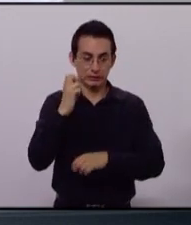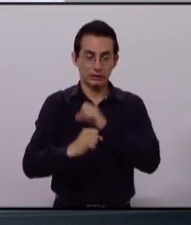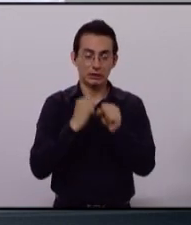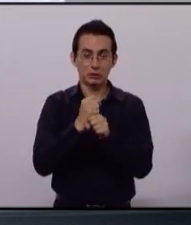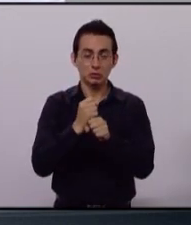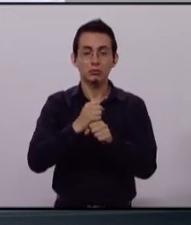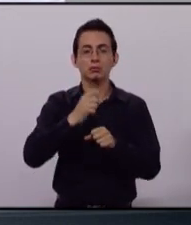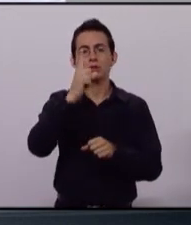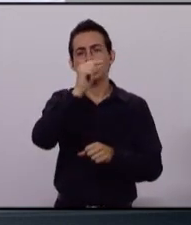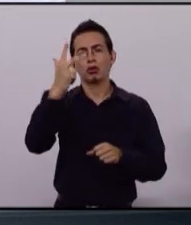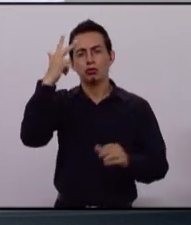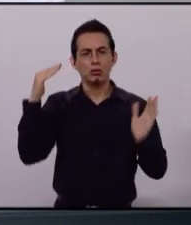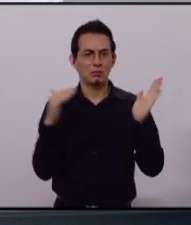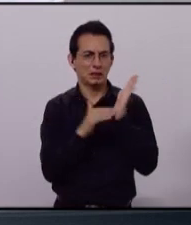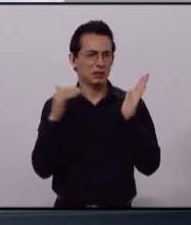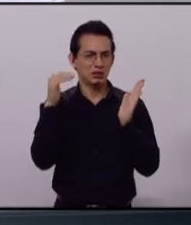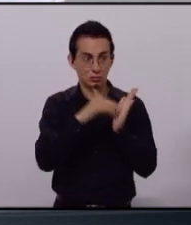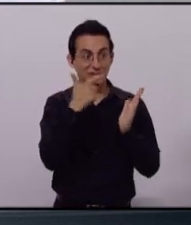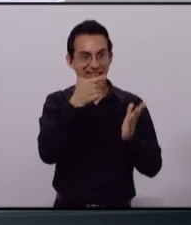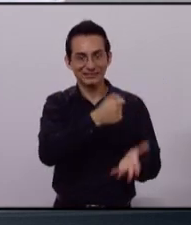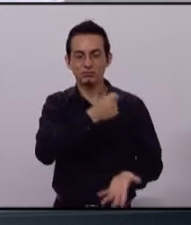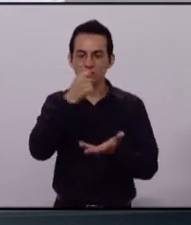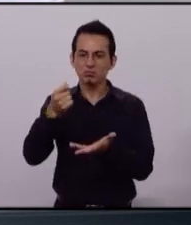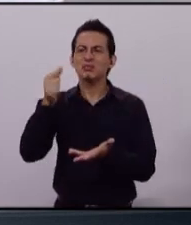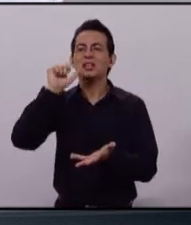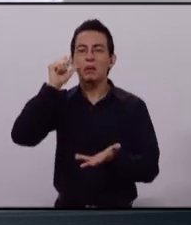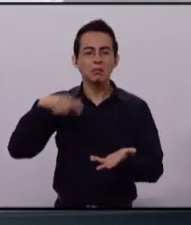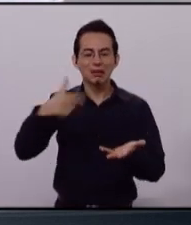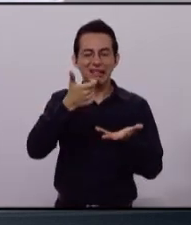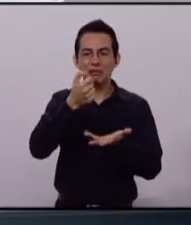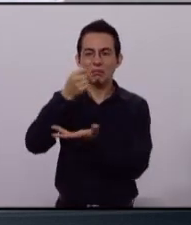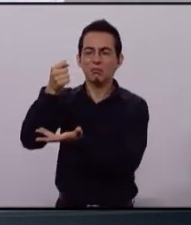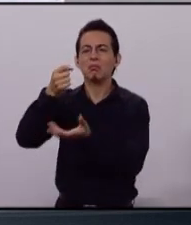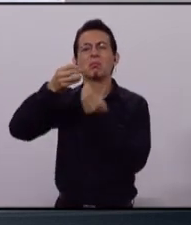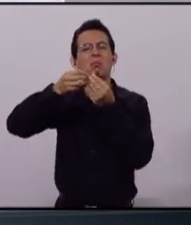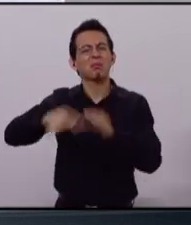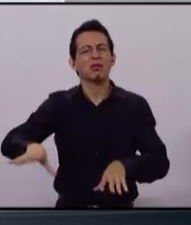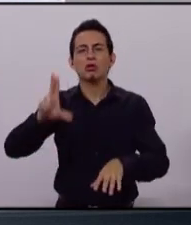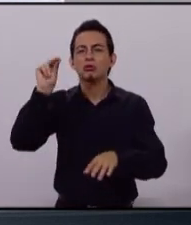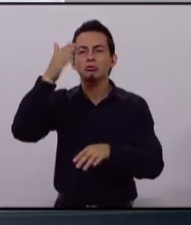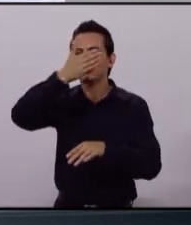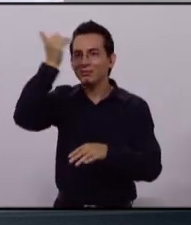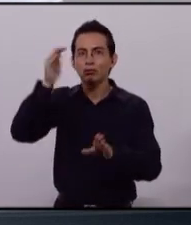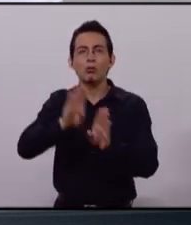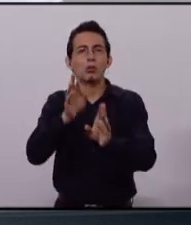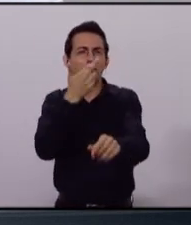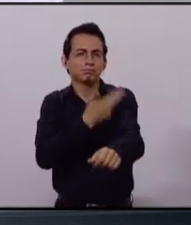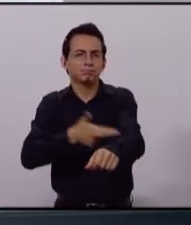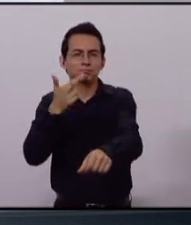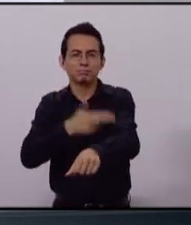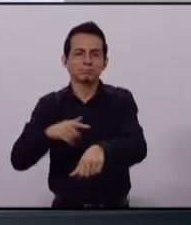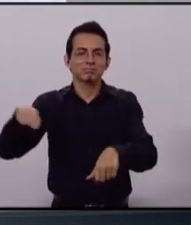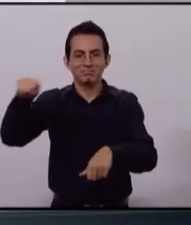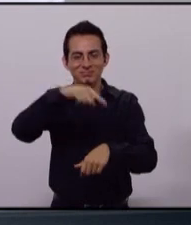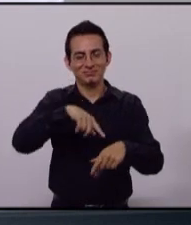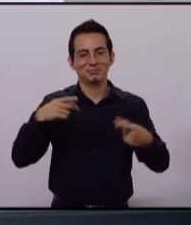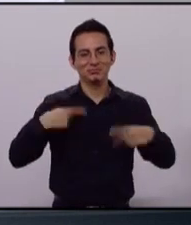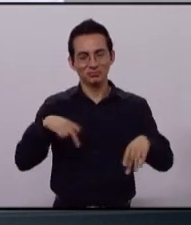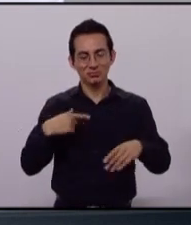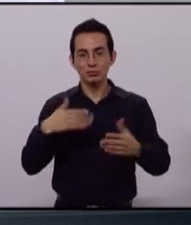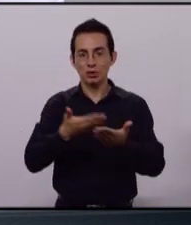108 millones de pesos y que muchas veces los han perdido por falta de capacidad de gestión de la autoridad en turno.